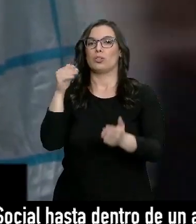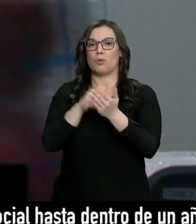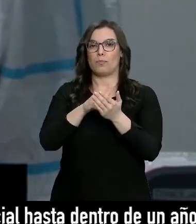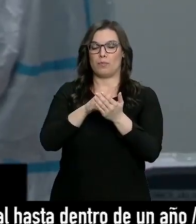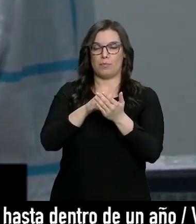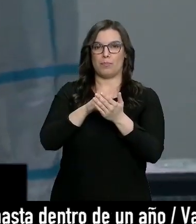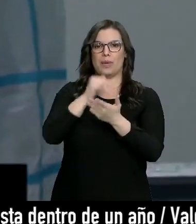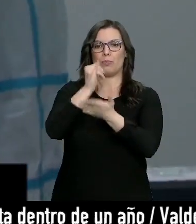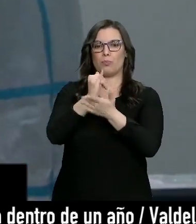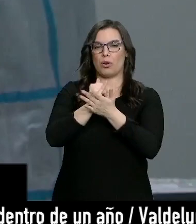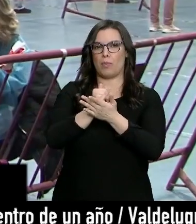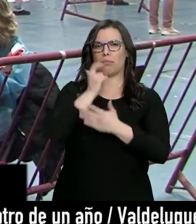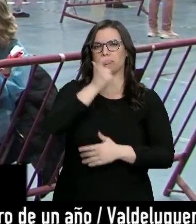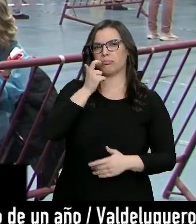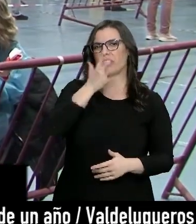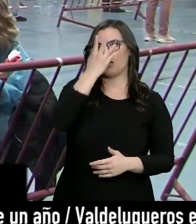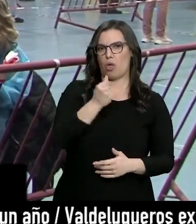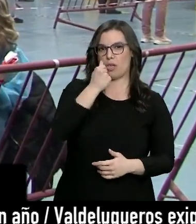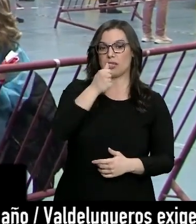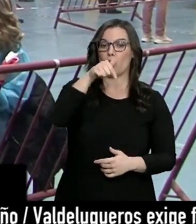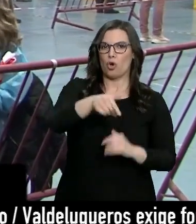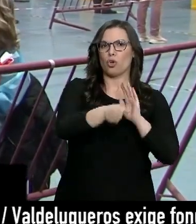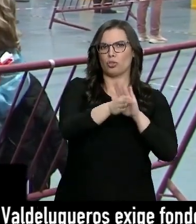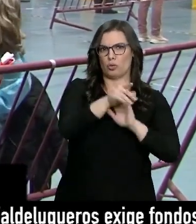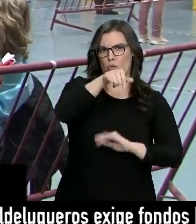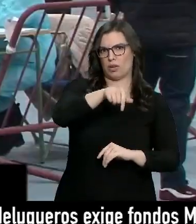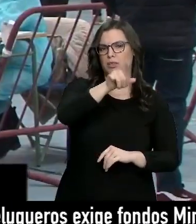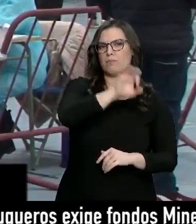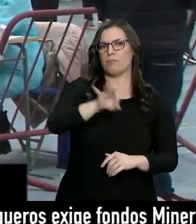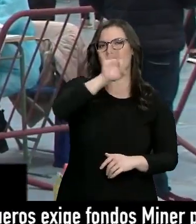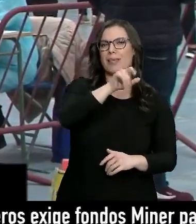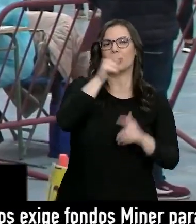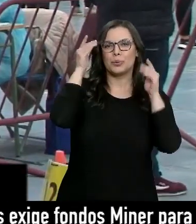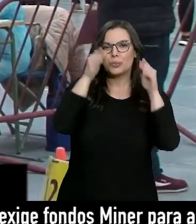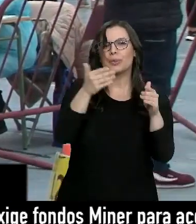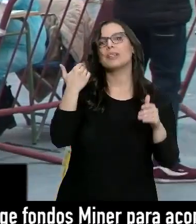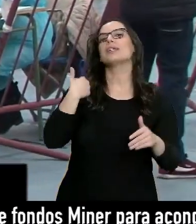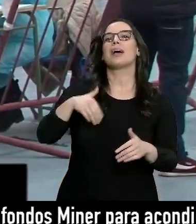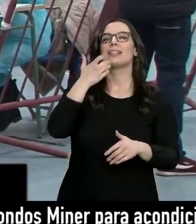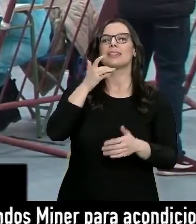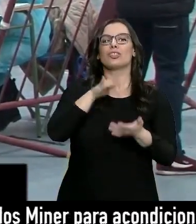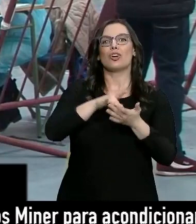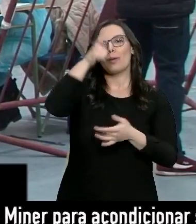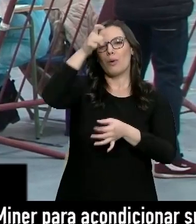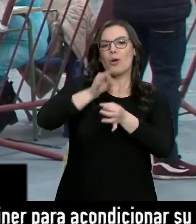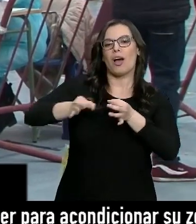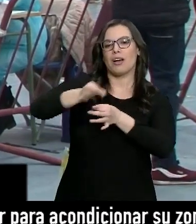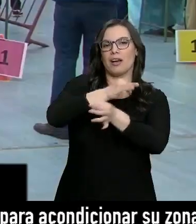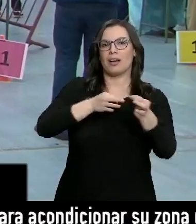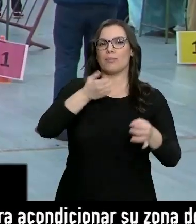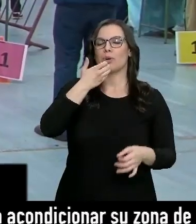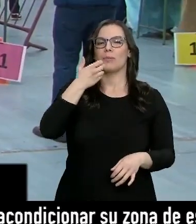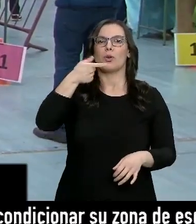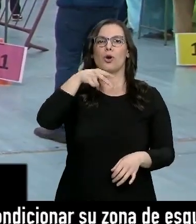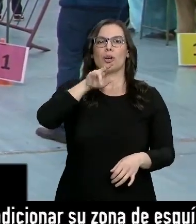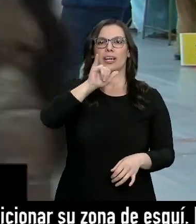cinco días en la capital. Hoy continuarán allí los test, aunque estos se dirigen a quienes viven en los municipios del Alfoz, como Grijota